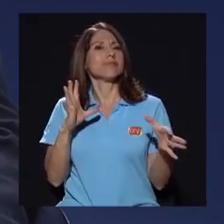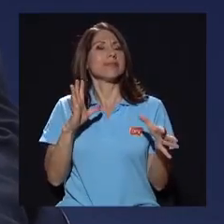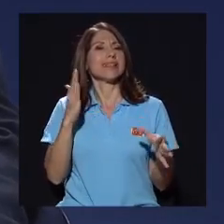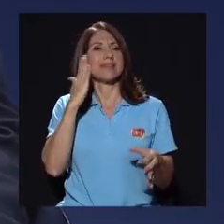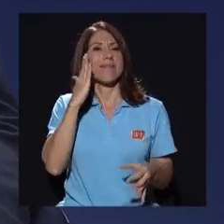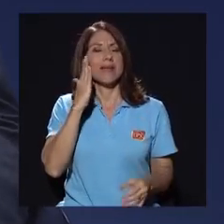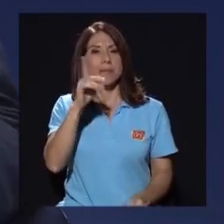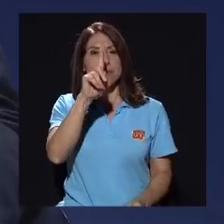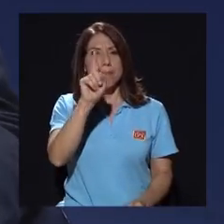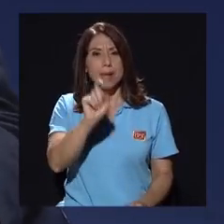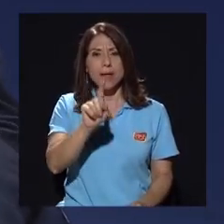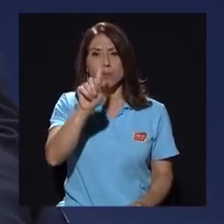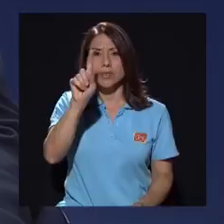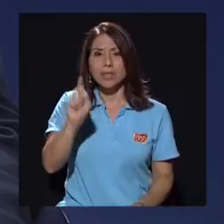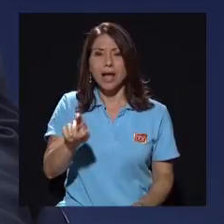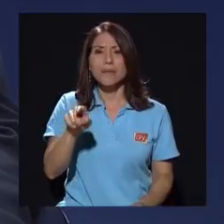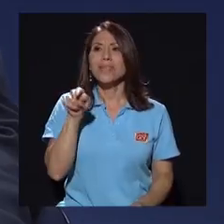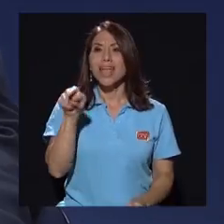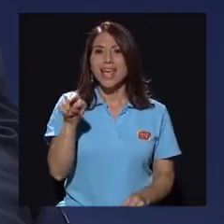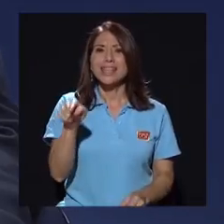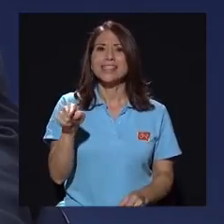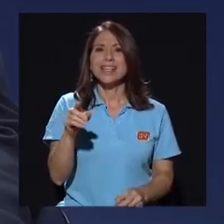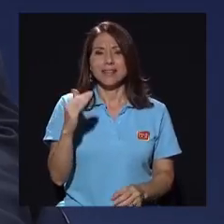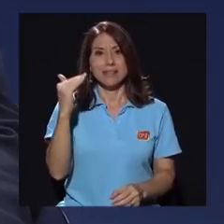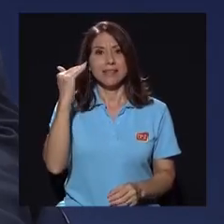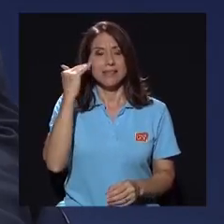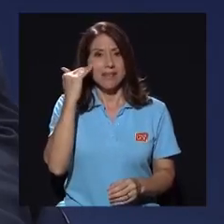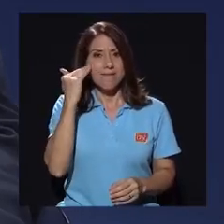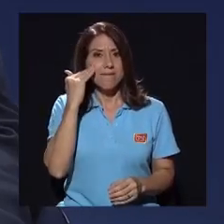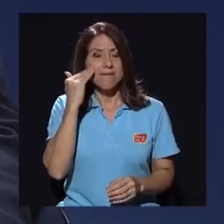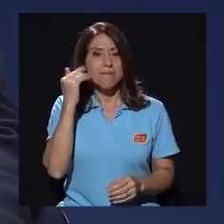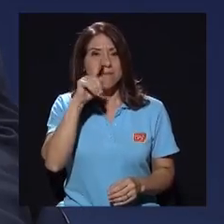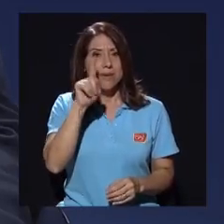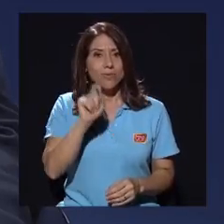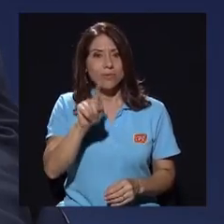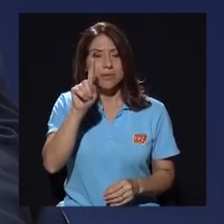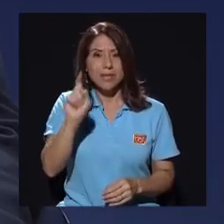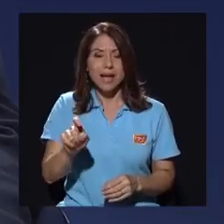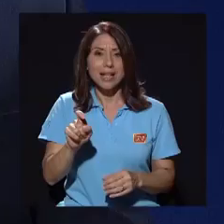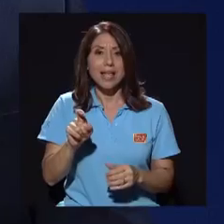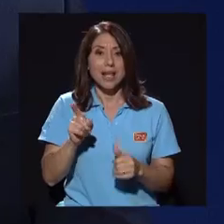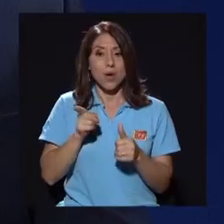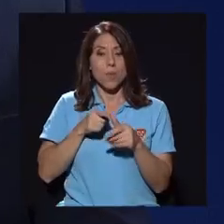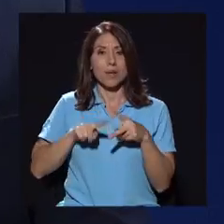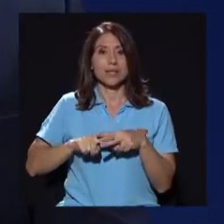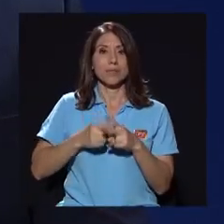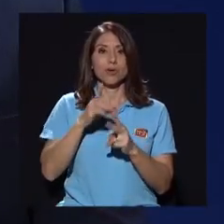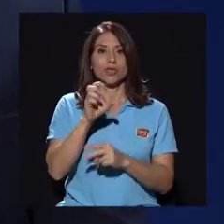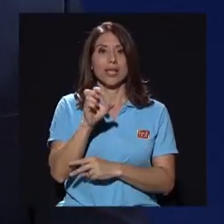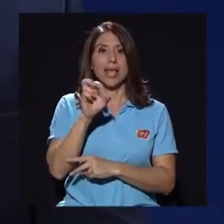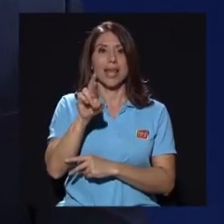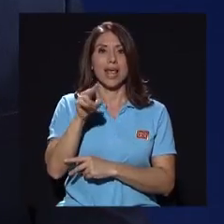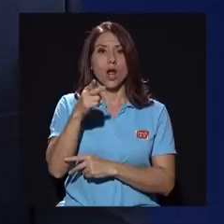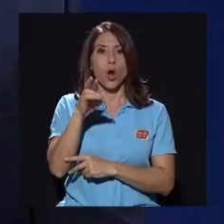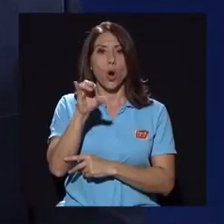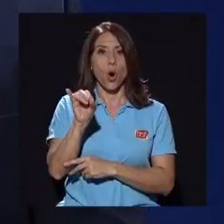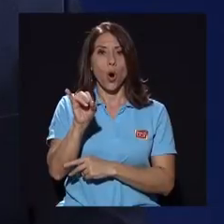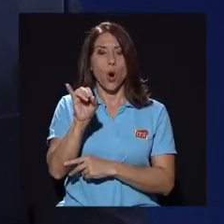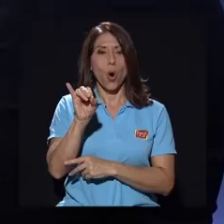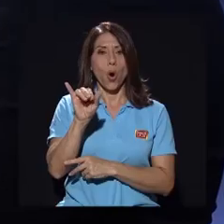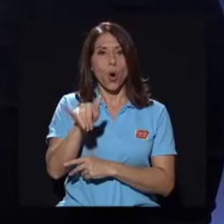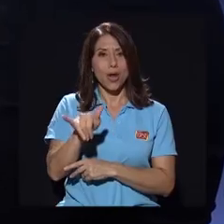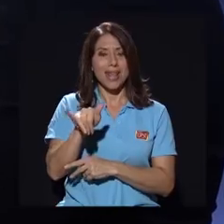Bueno, ese donde saber preguntar fue tal vez el que en un principio hizo que Cere Hoy iniciara en febrero esas